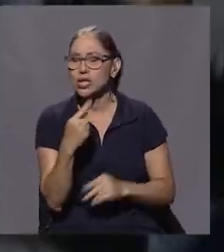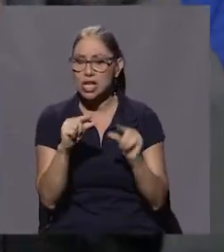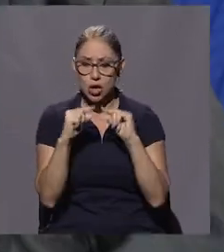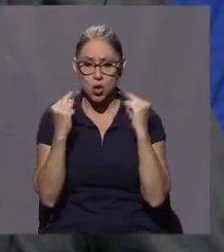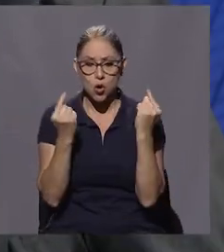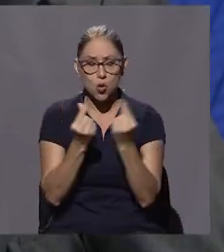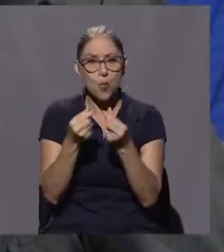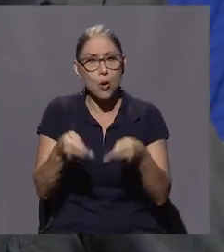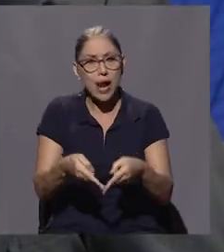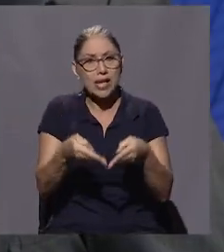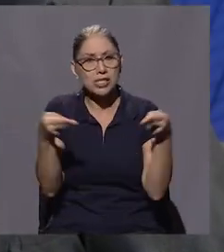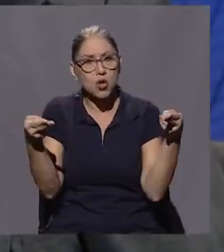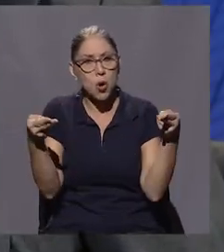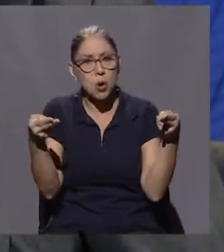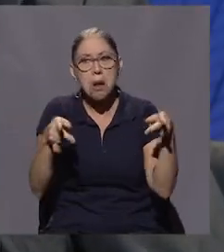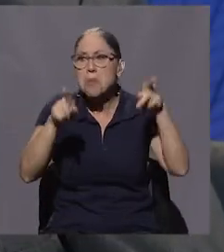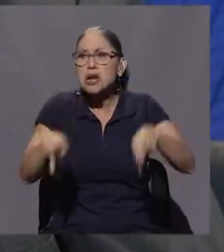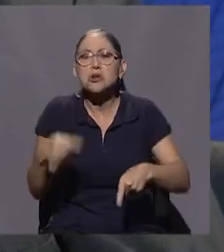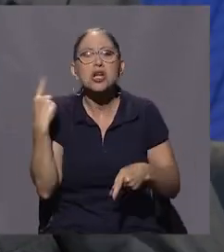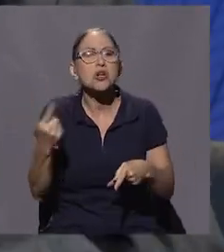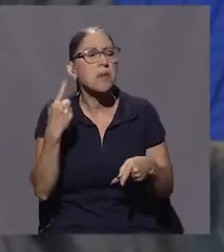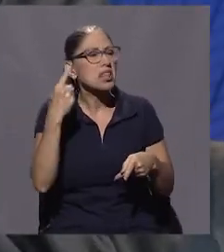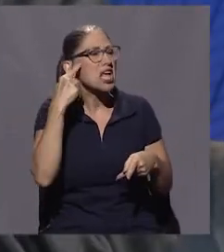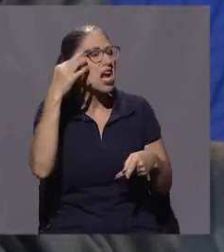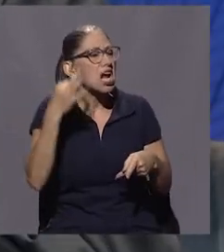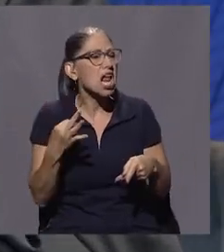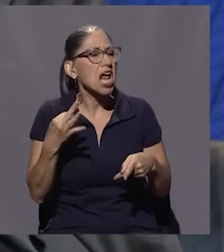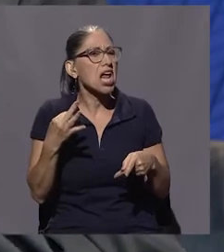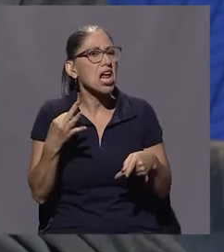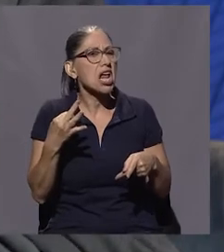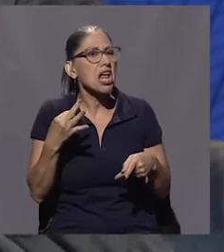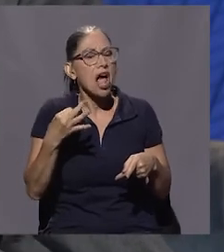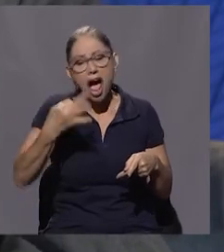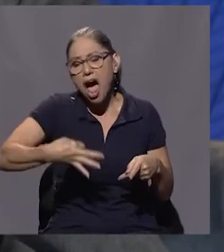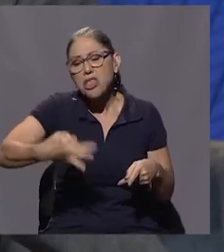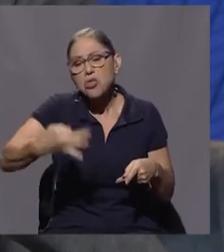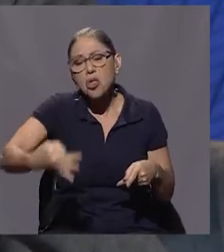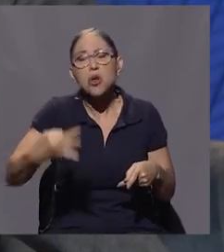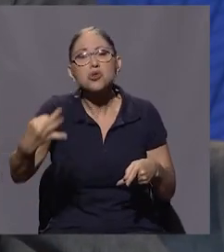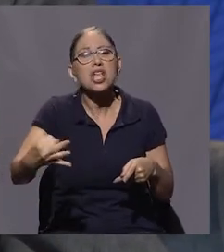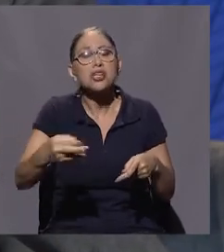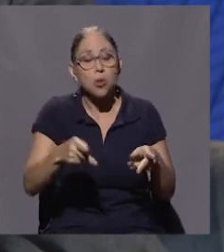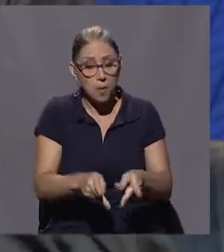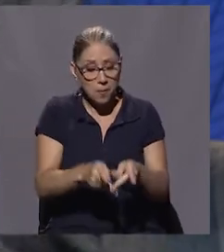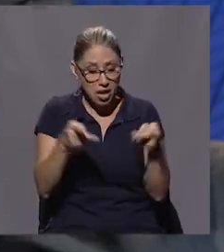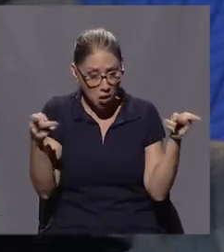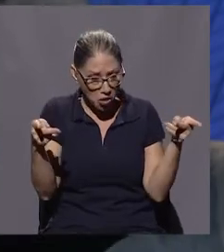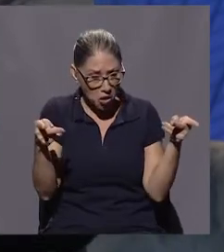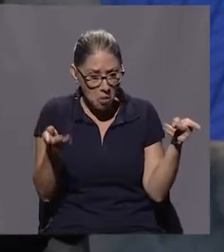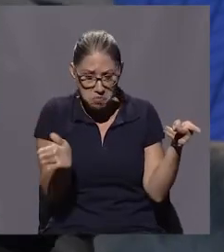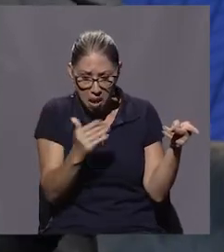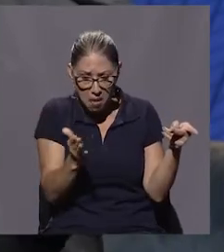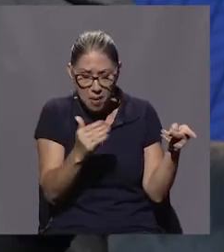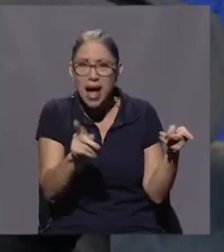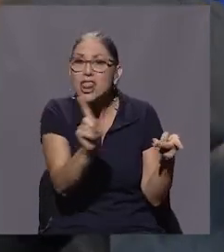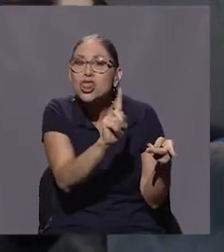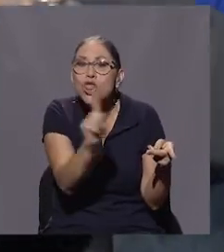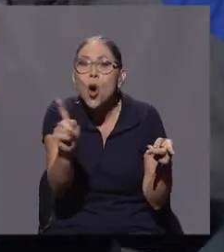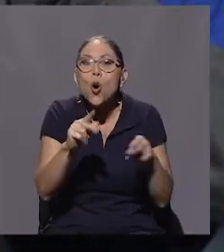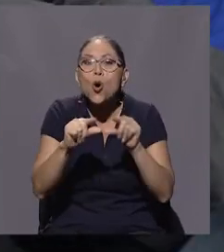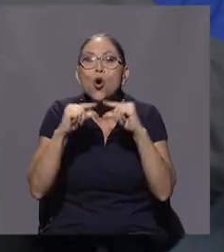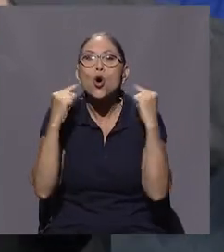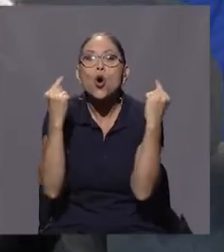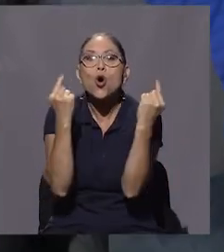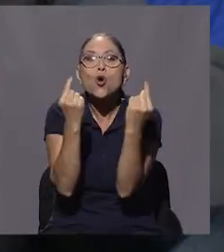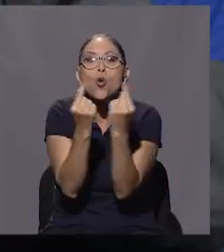gente piensa en un periódico ahí, panfletario que sale todos los días. No, es el grupo. Y